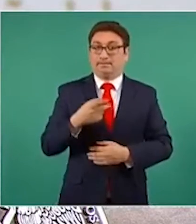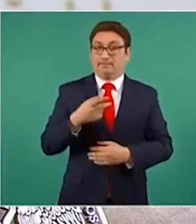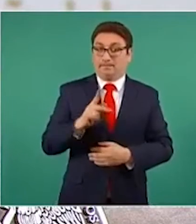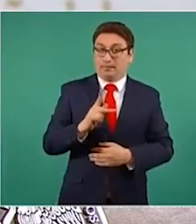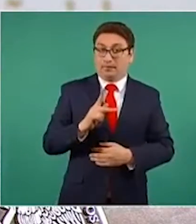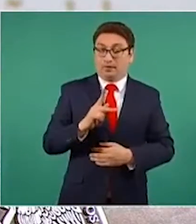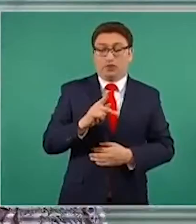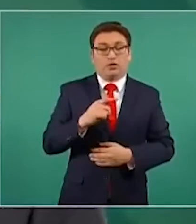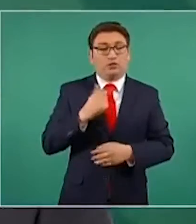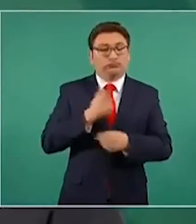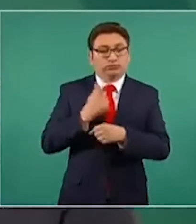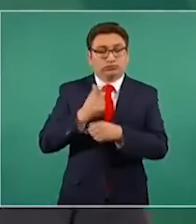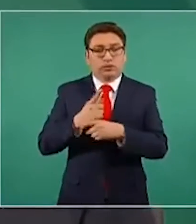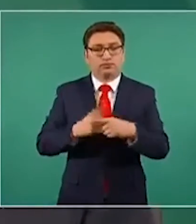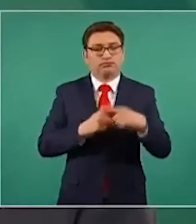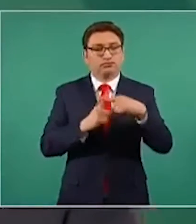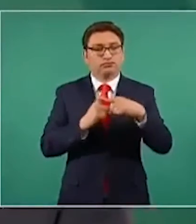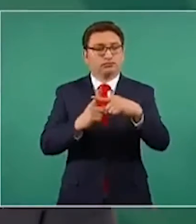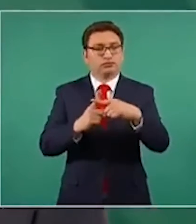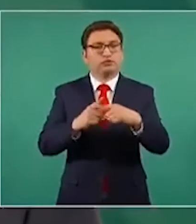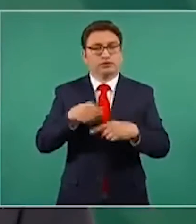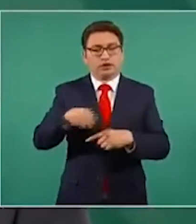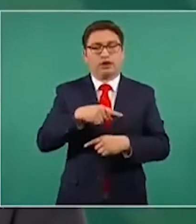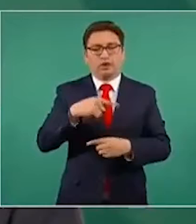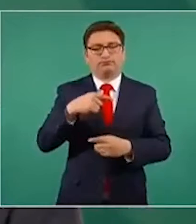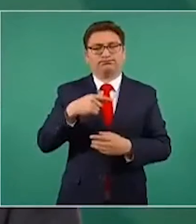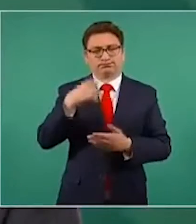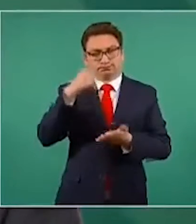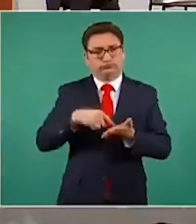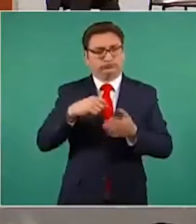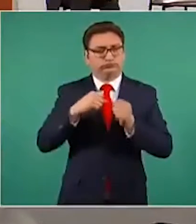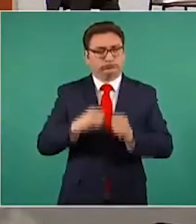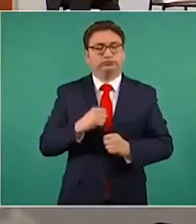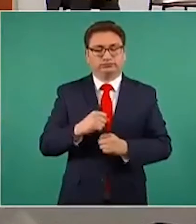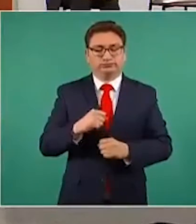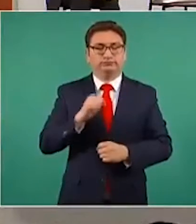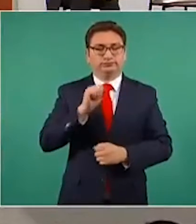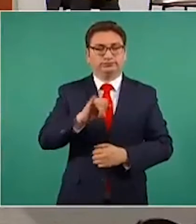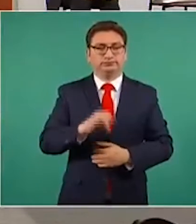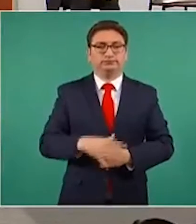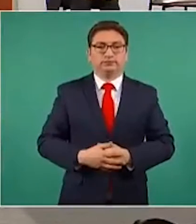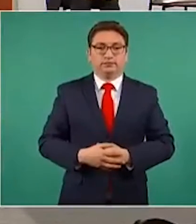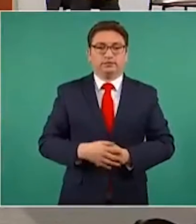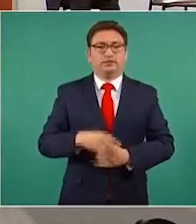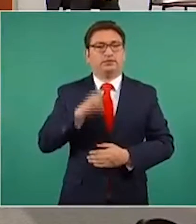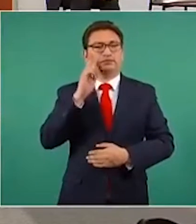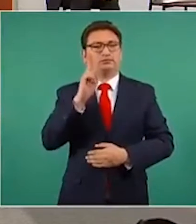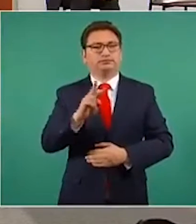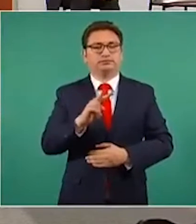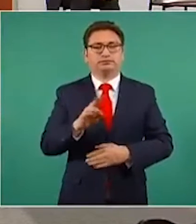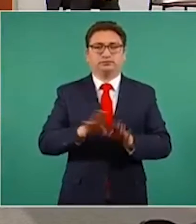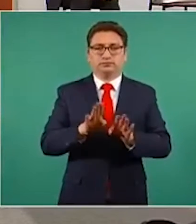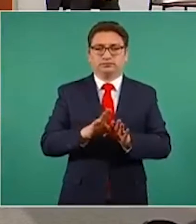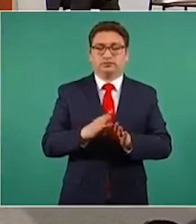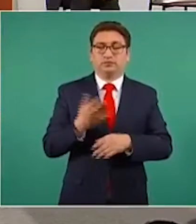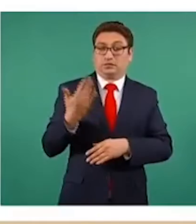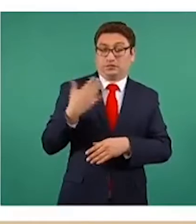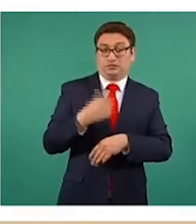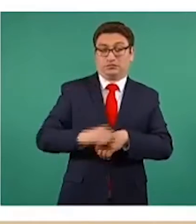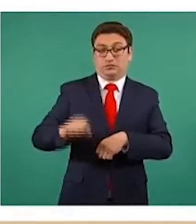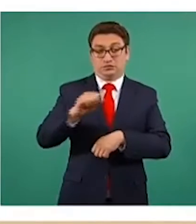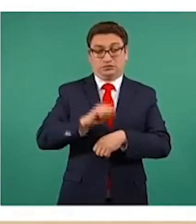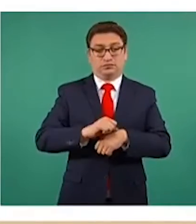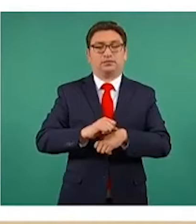positividad corresponden con casos que asumimos son confirmados. Aquí lo que vemos es que en las semanas más recientes,